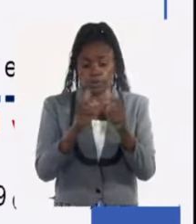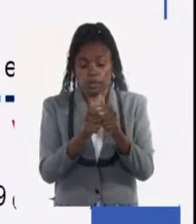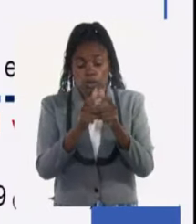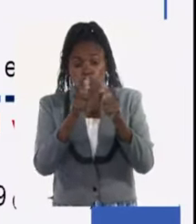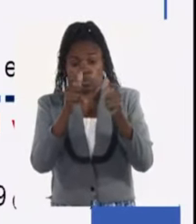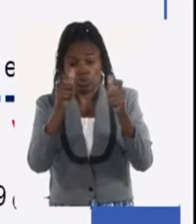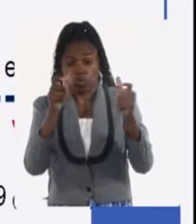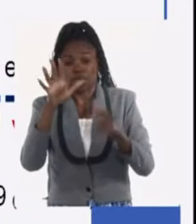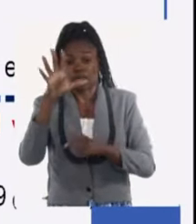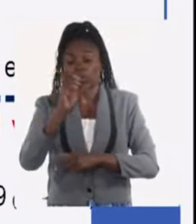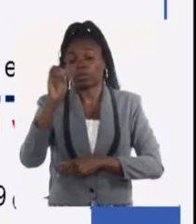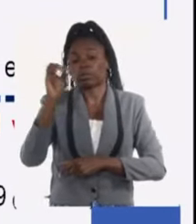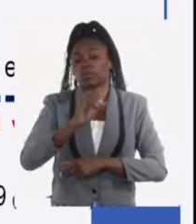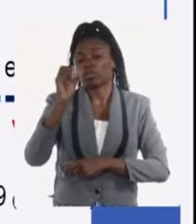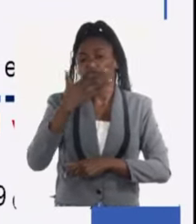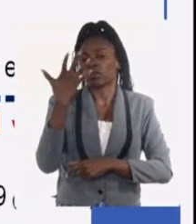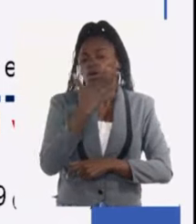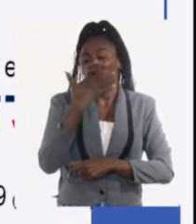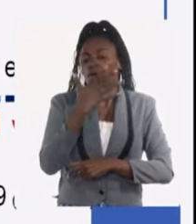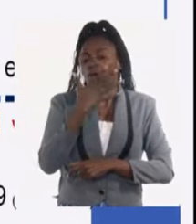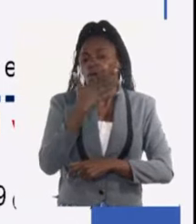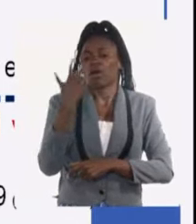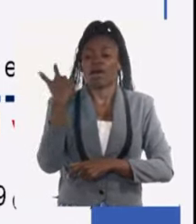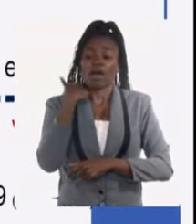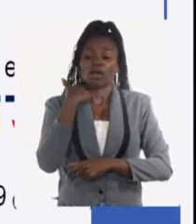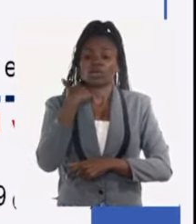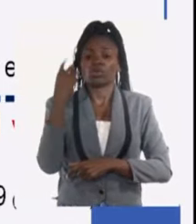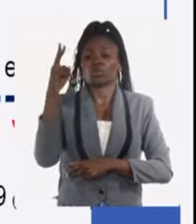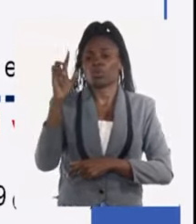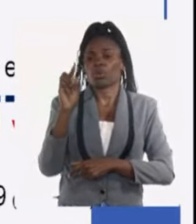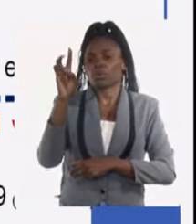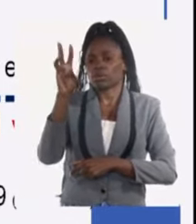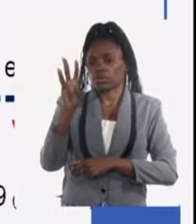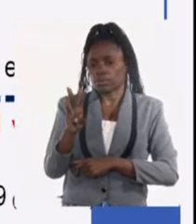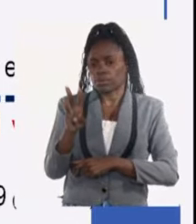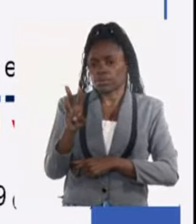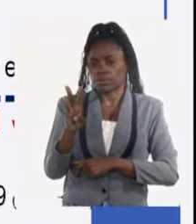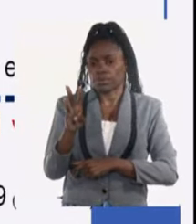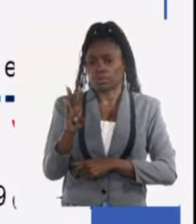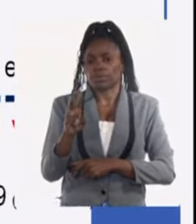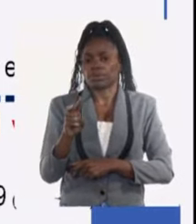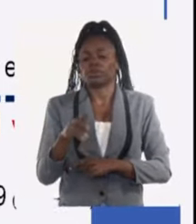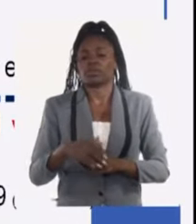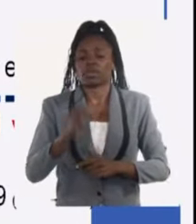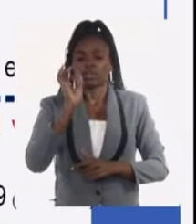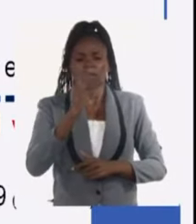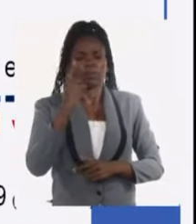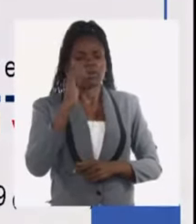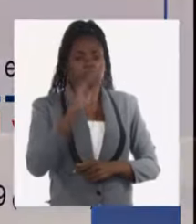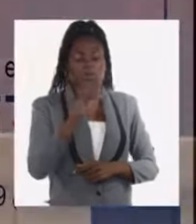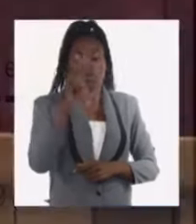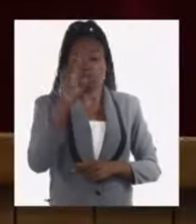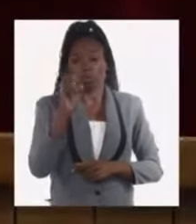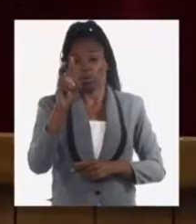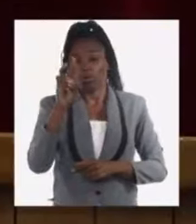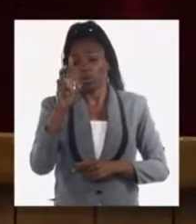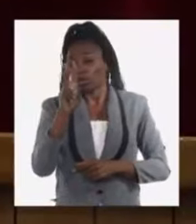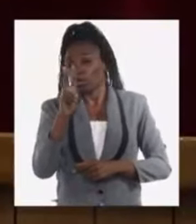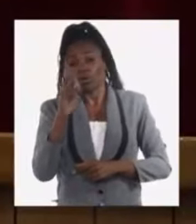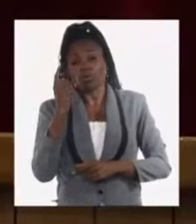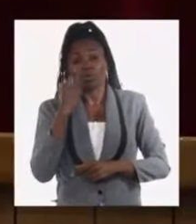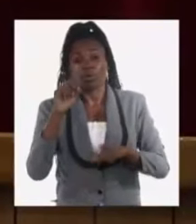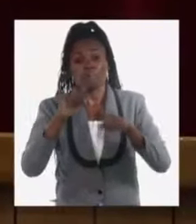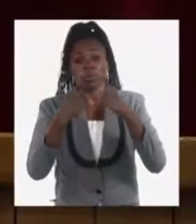del 50% respecto a lo alcanzado en el 2022. Claro, siempre aclaramos que el 2022 no es un año de referencia,